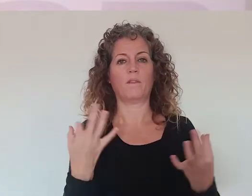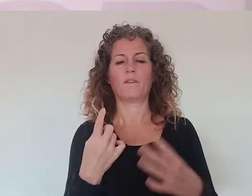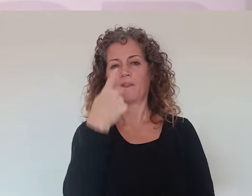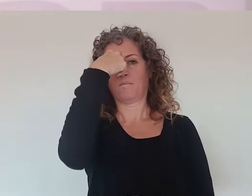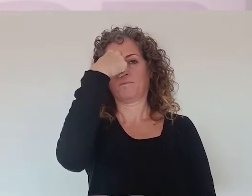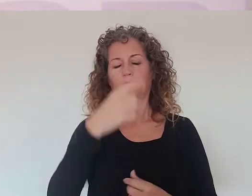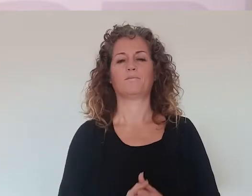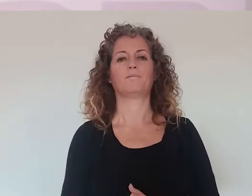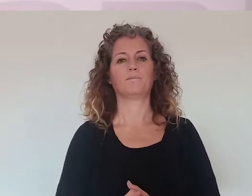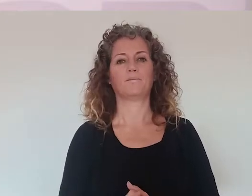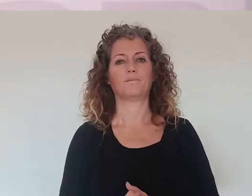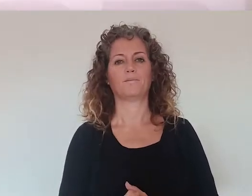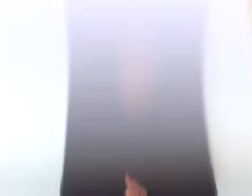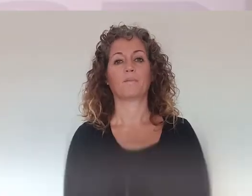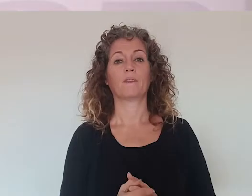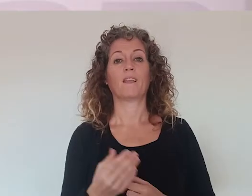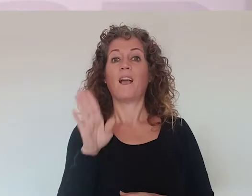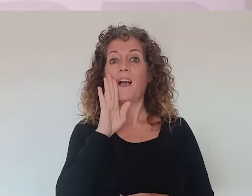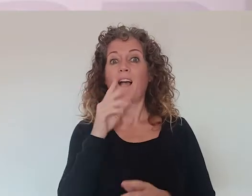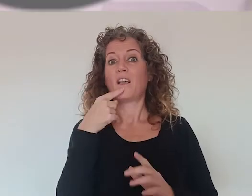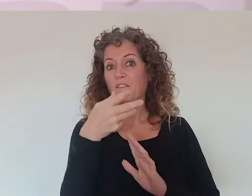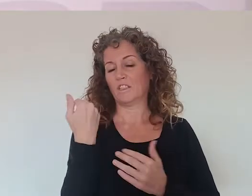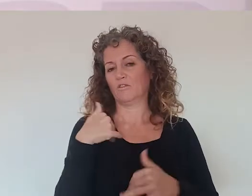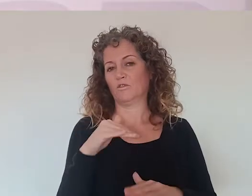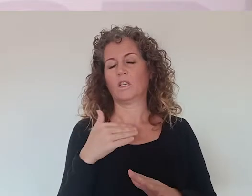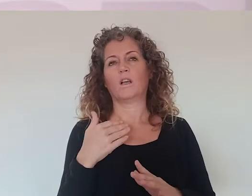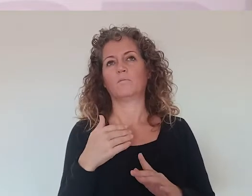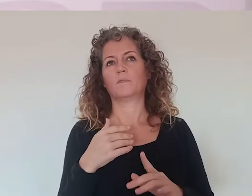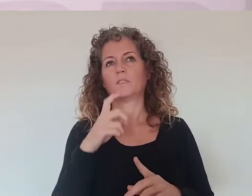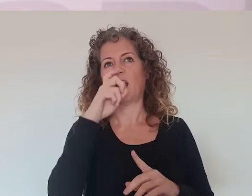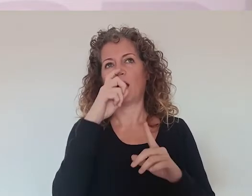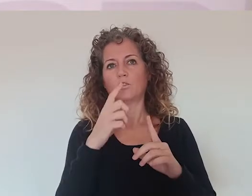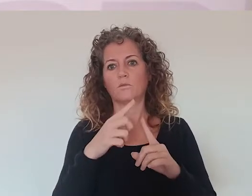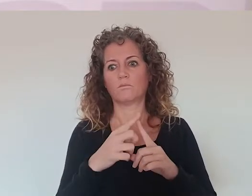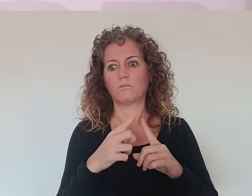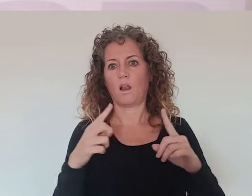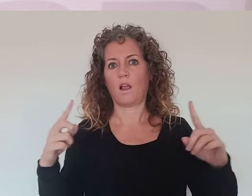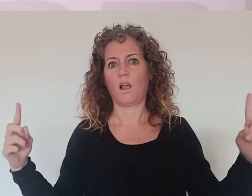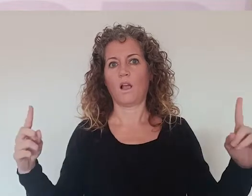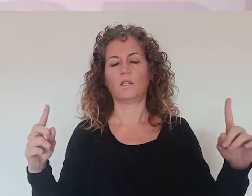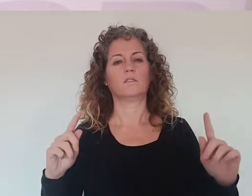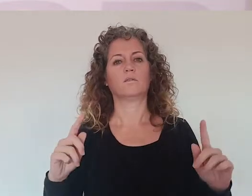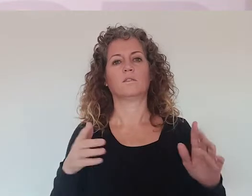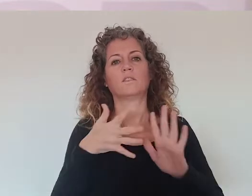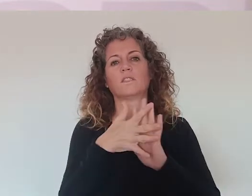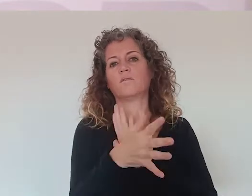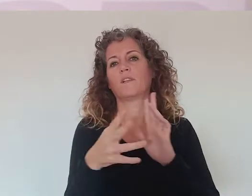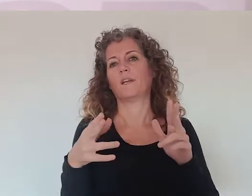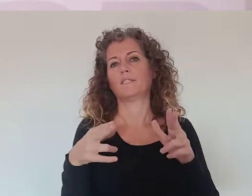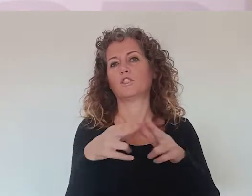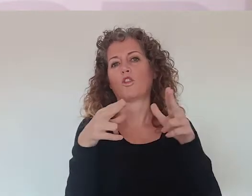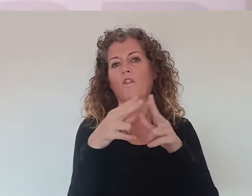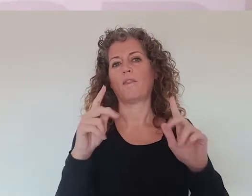pues también es importante tener en cuenta. Bueno, como decía antes, la longevidad es